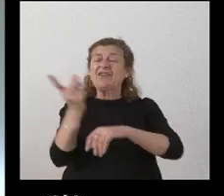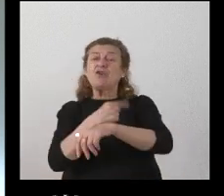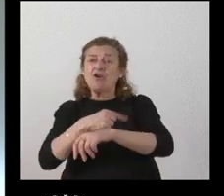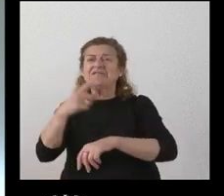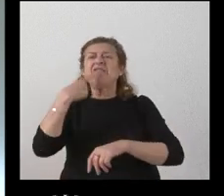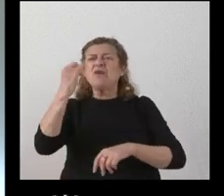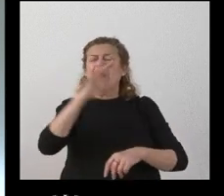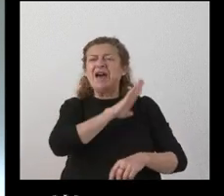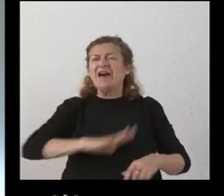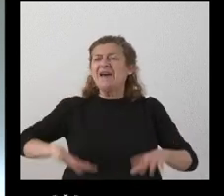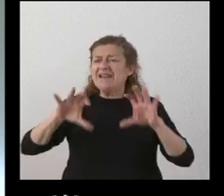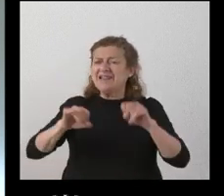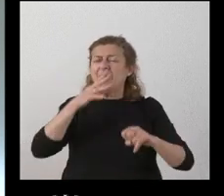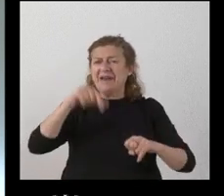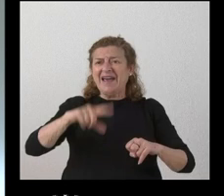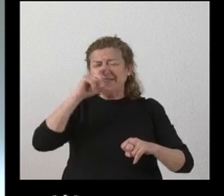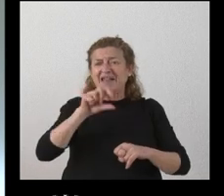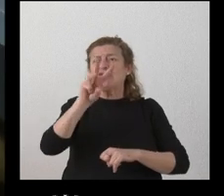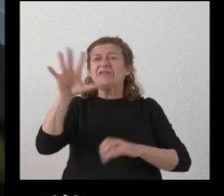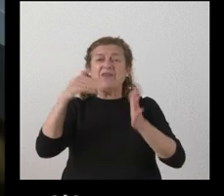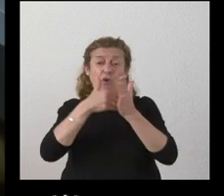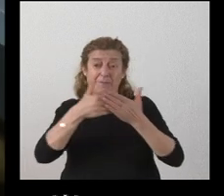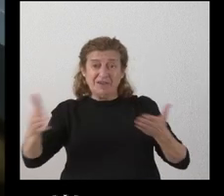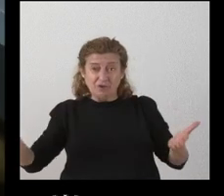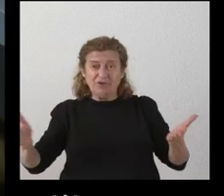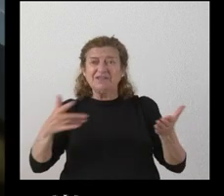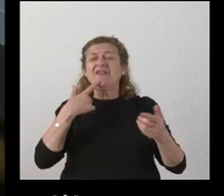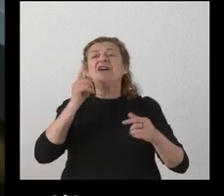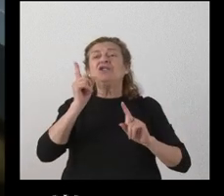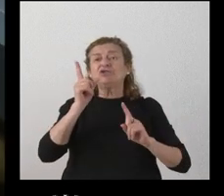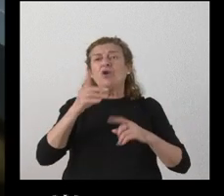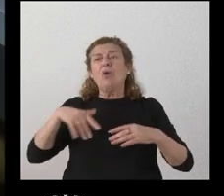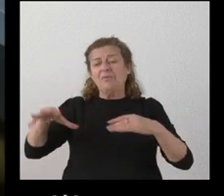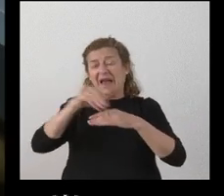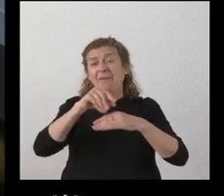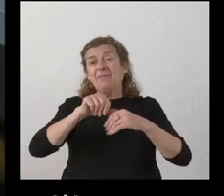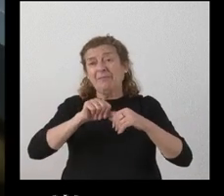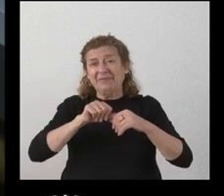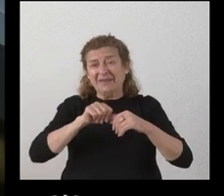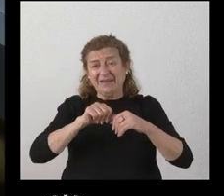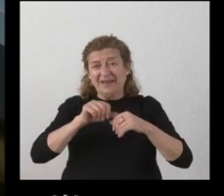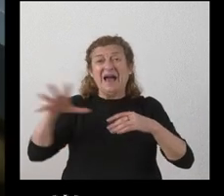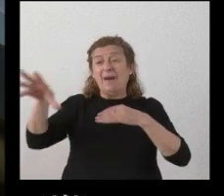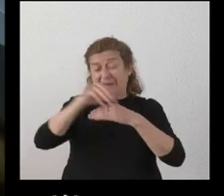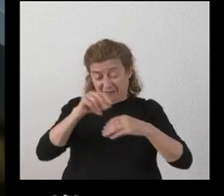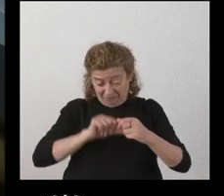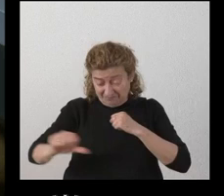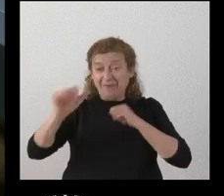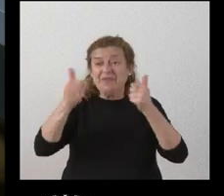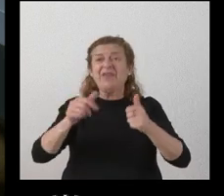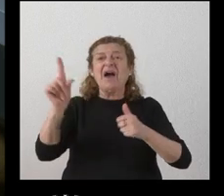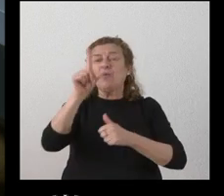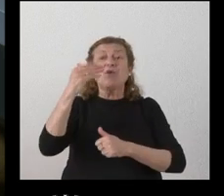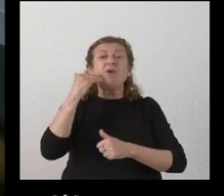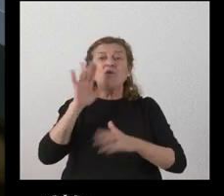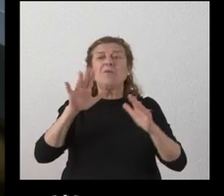una reserva para este año de 35 millones teniendo en cuenta que solo será de aplicación a partir del 1 de octubre esa aplicación desde el 1 de julio pero en verano ya